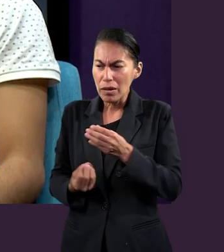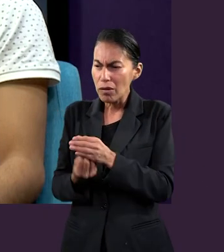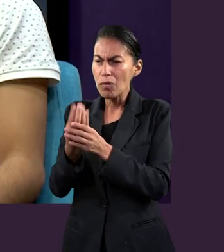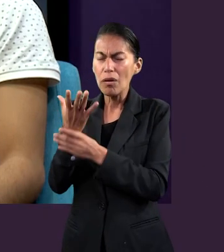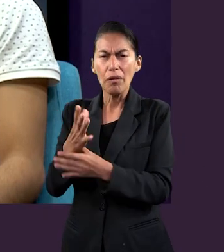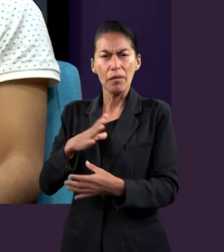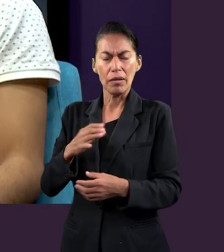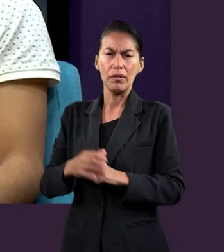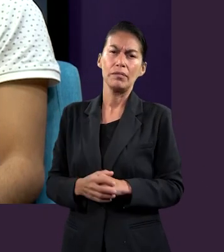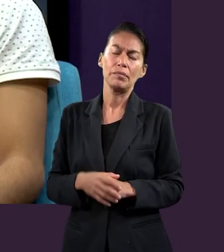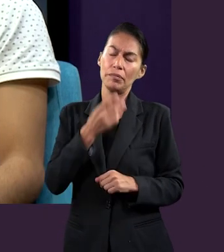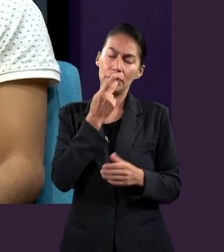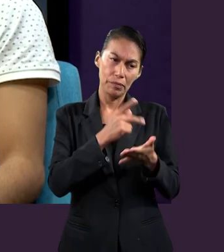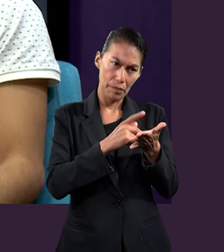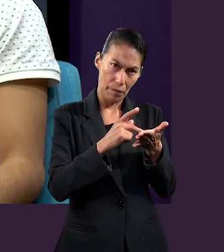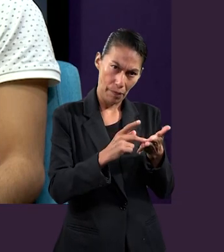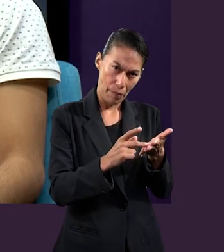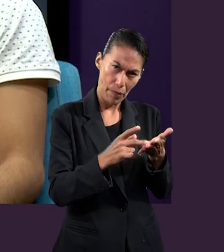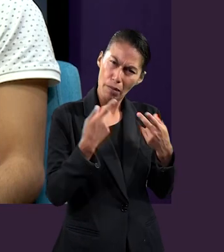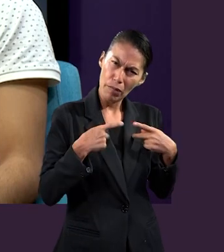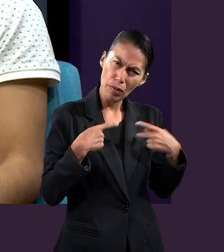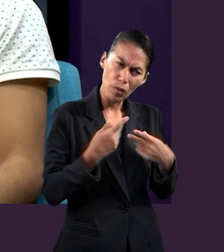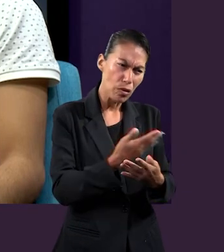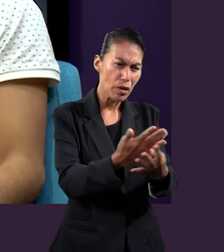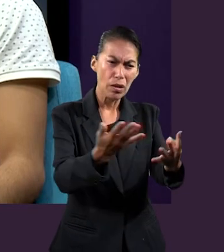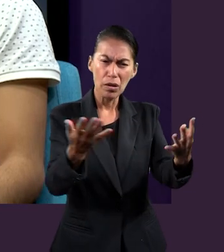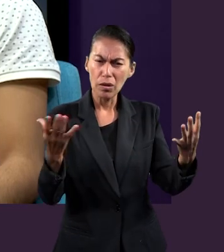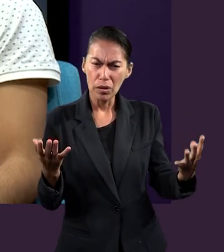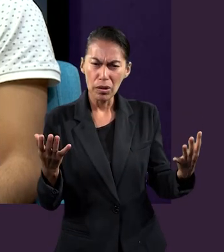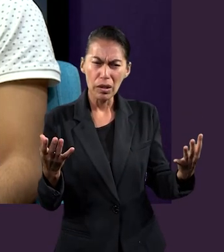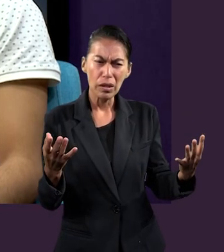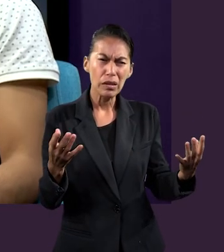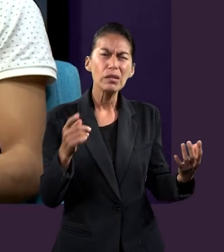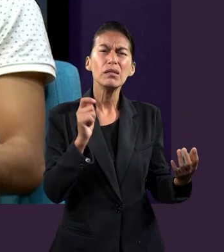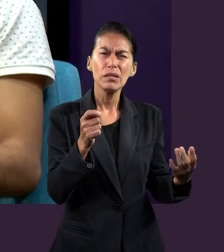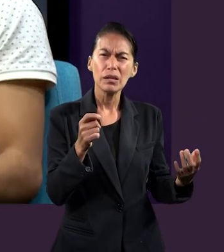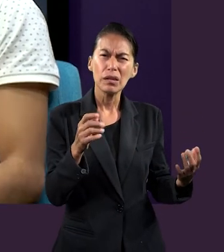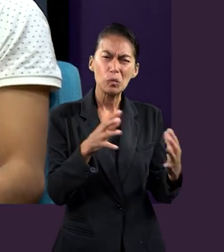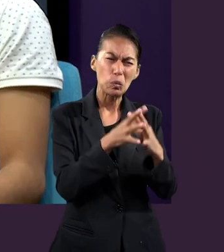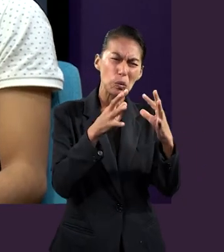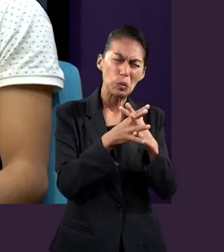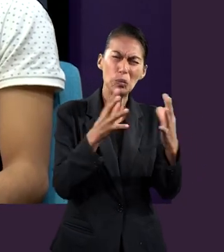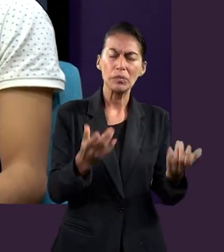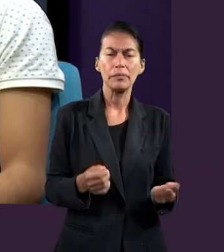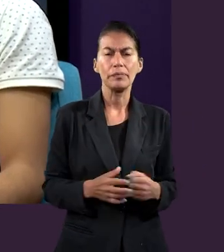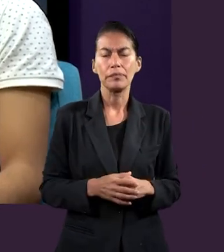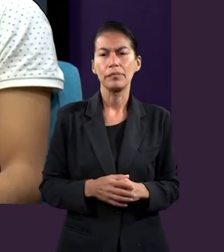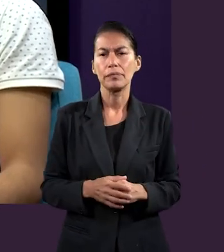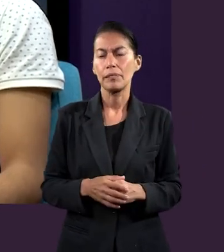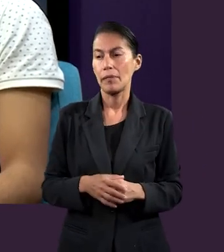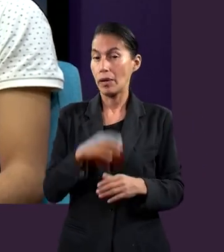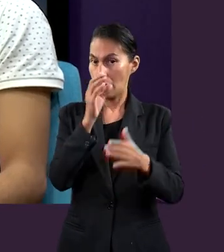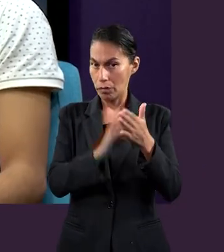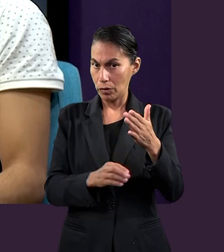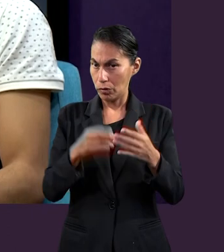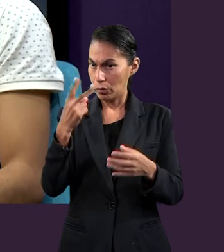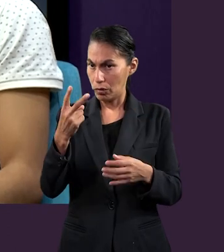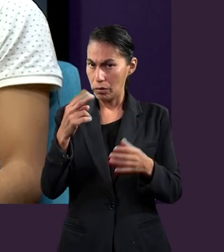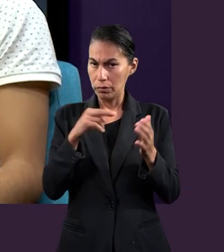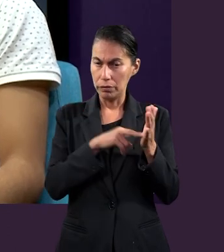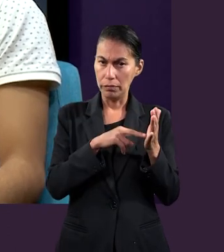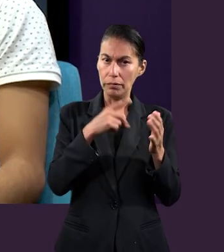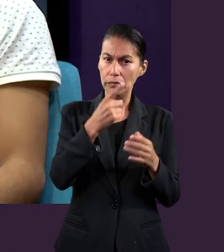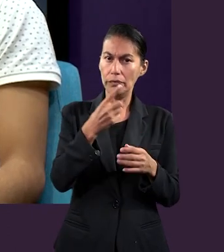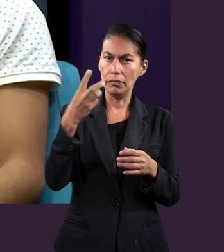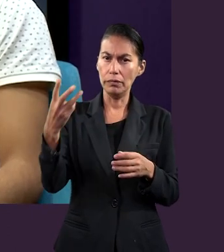presenta Pablo a la humanidad en medio del gran conflicto? En el capítulo 2, en el versículo 1 al